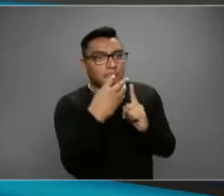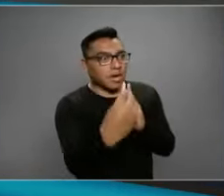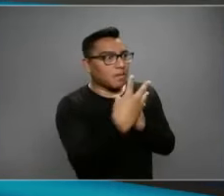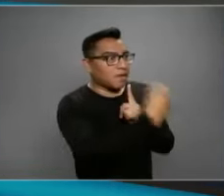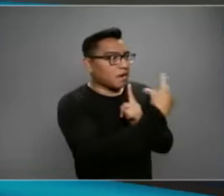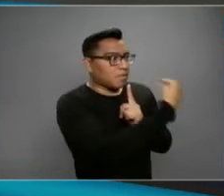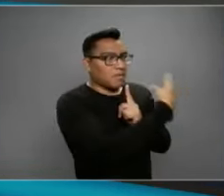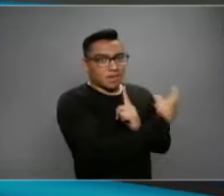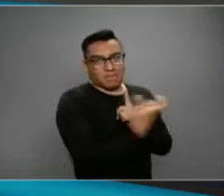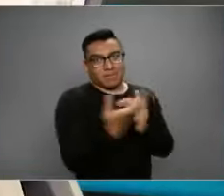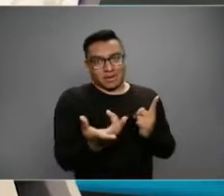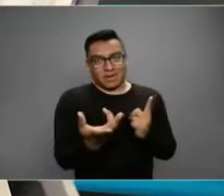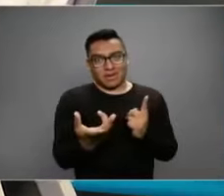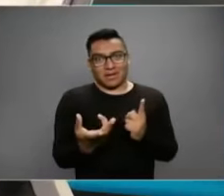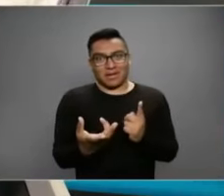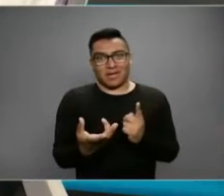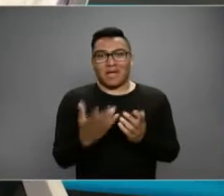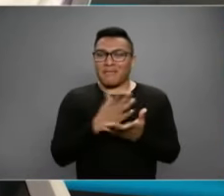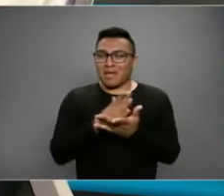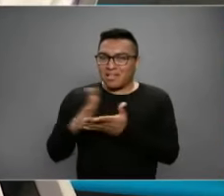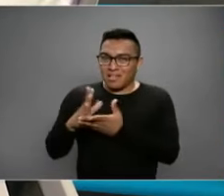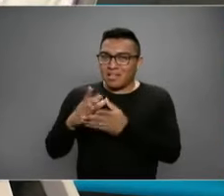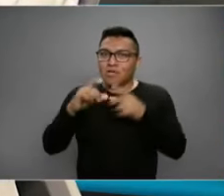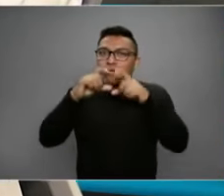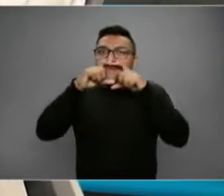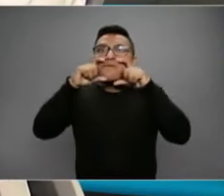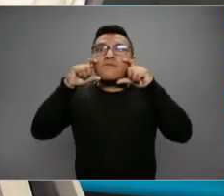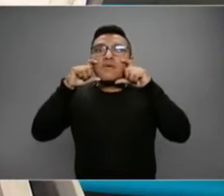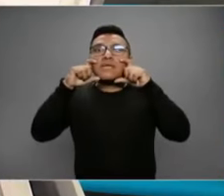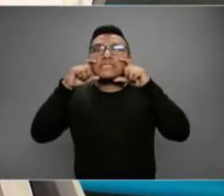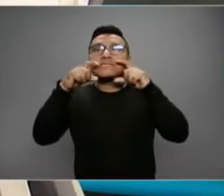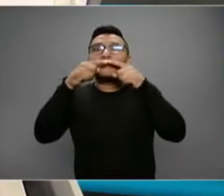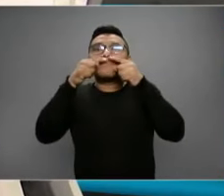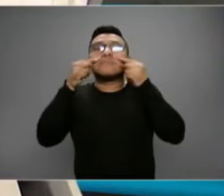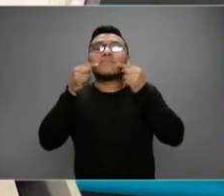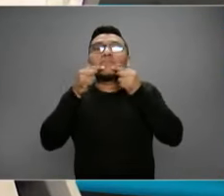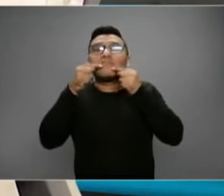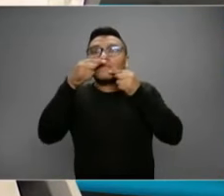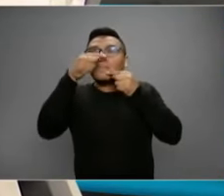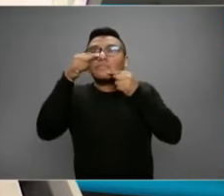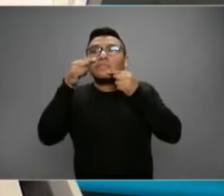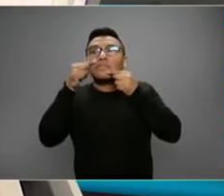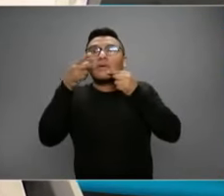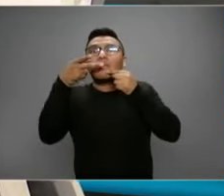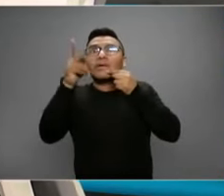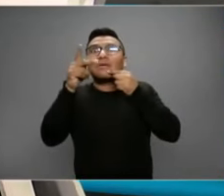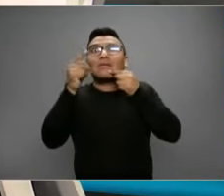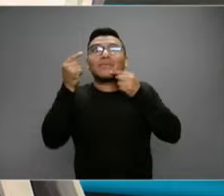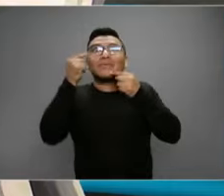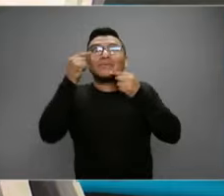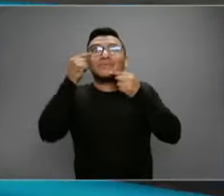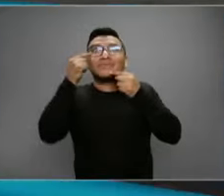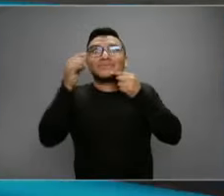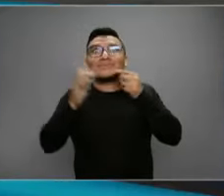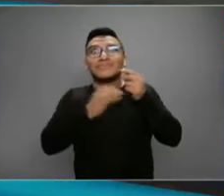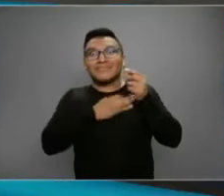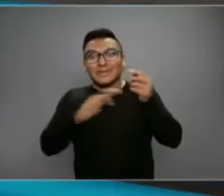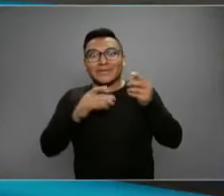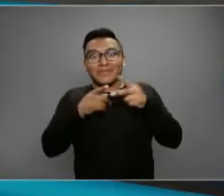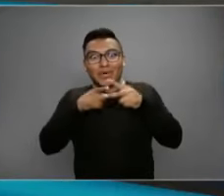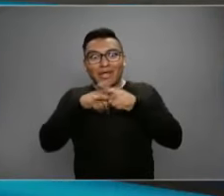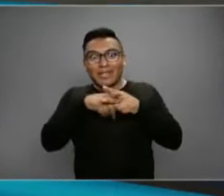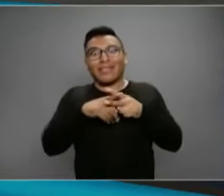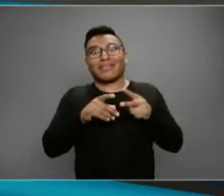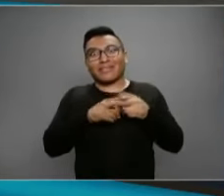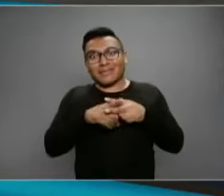Además, el cubrebocas cubre nariz y boca, pero el virus también entra por los ojos. Entonces, las